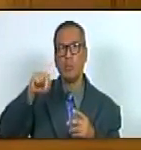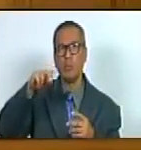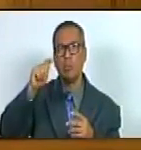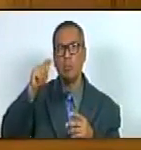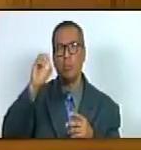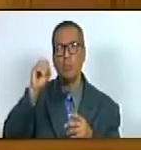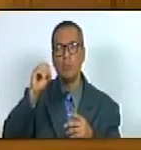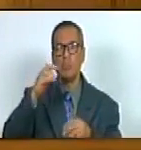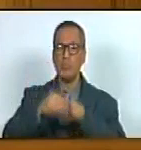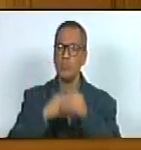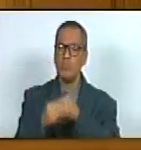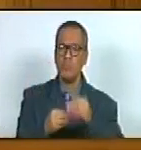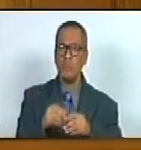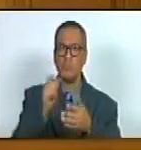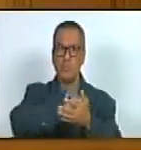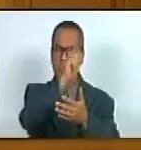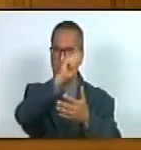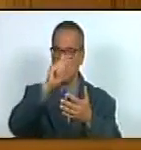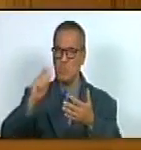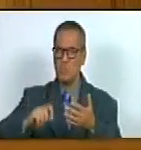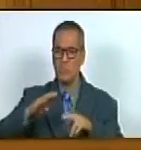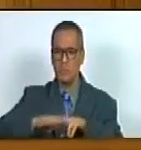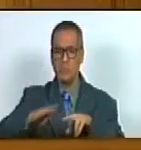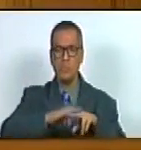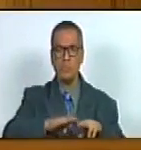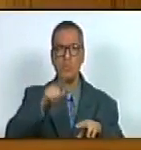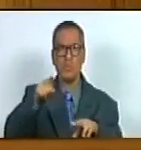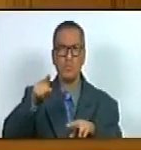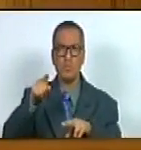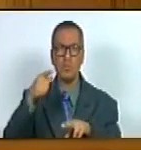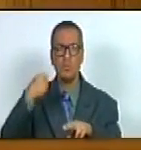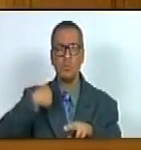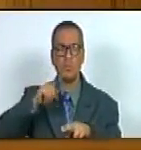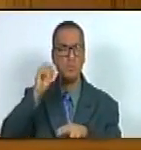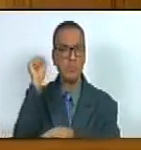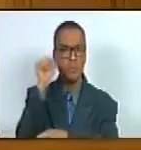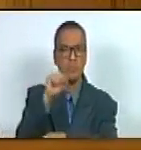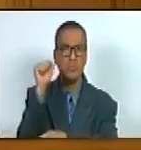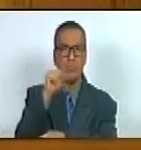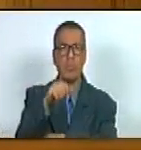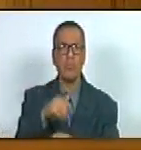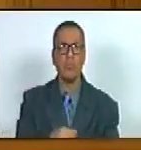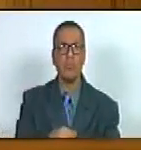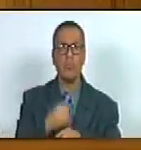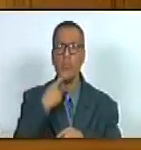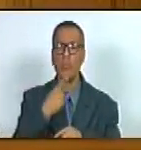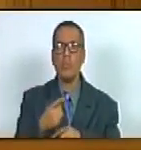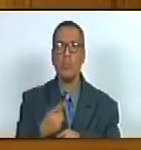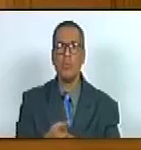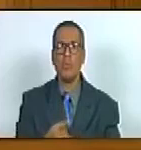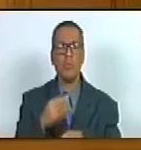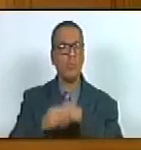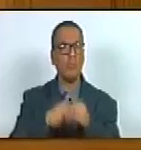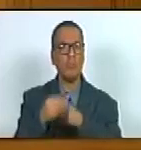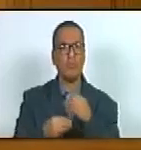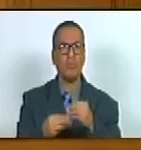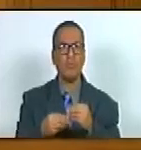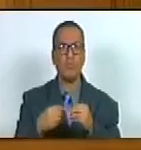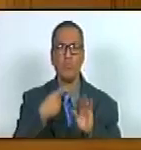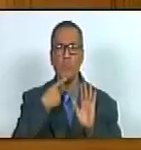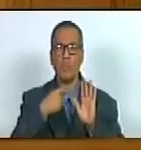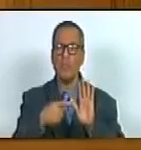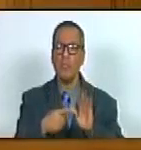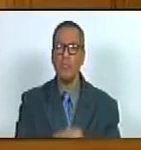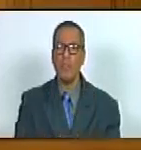en relación a un mural pintado por niños con trastorno del espectro autista declara y realiza alusiones